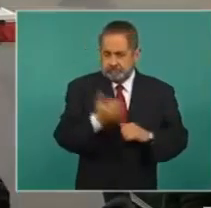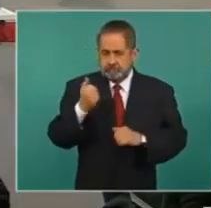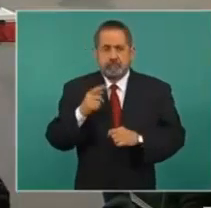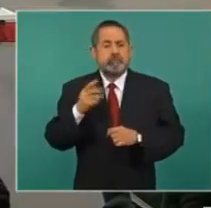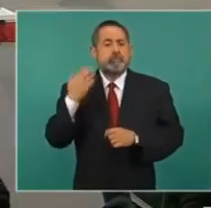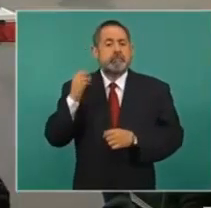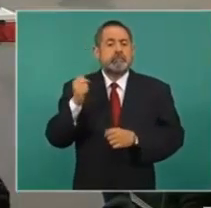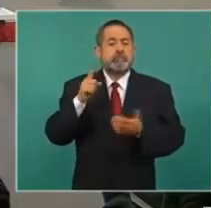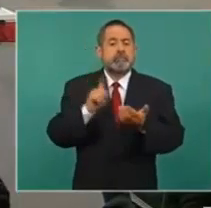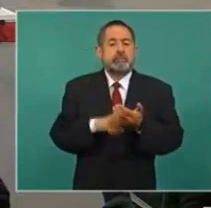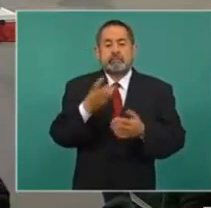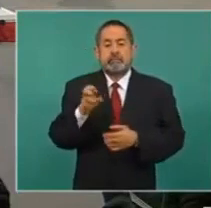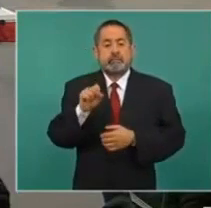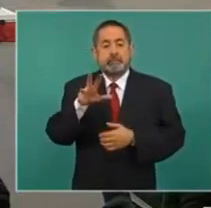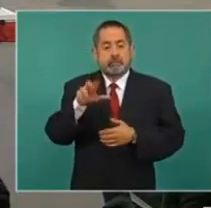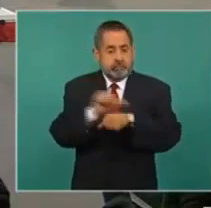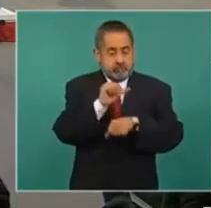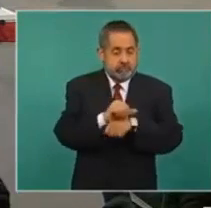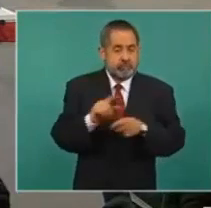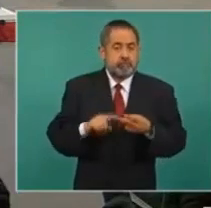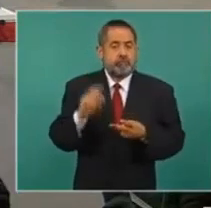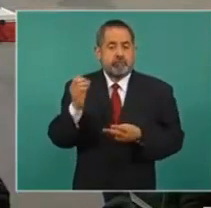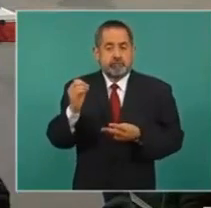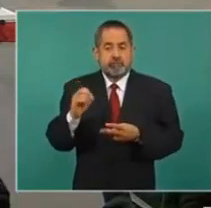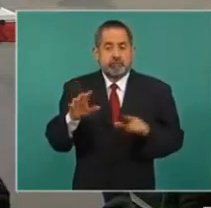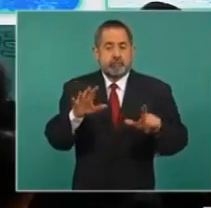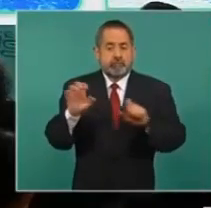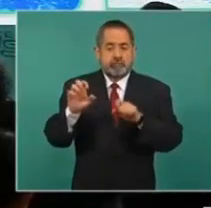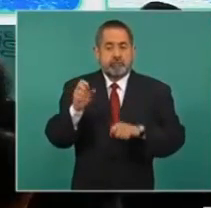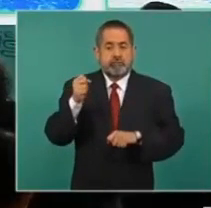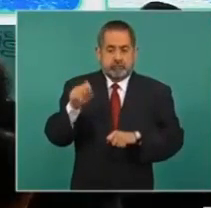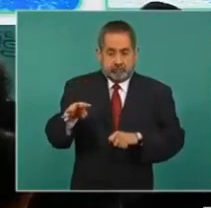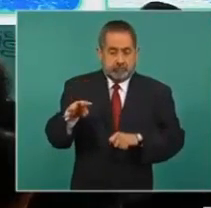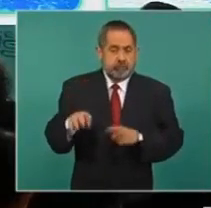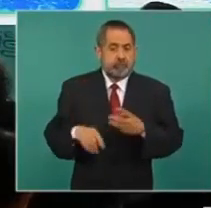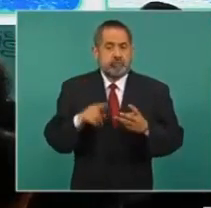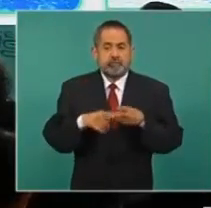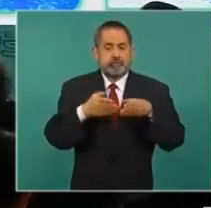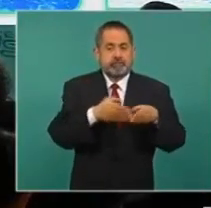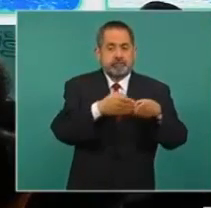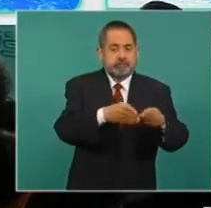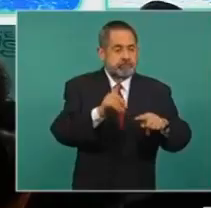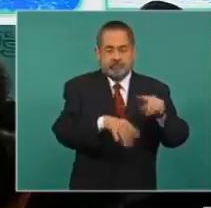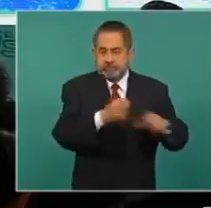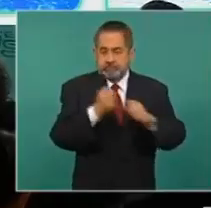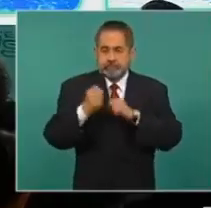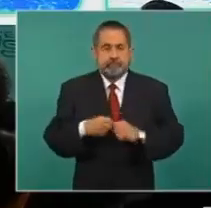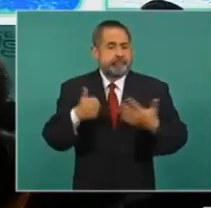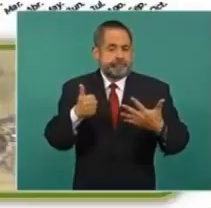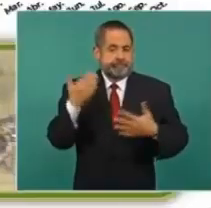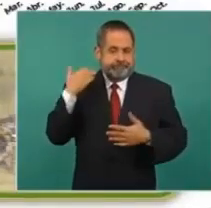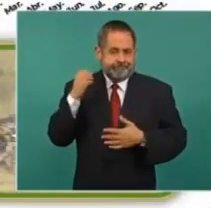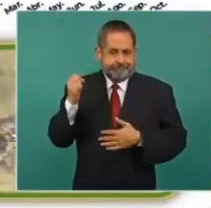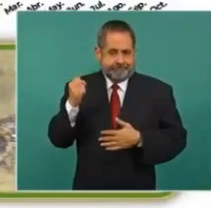.365 vehículos. En octubre, 719. En embarcaciones, 6 en